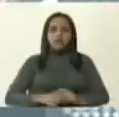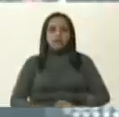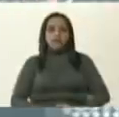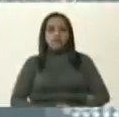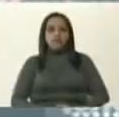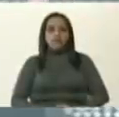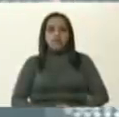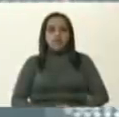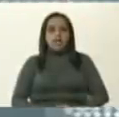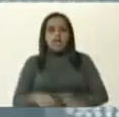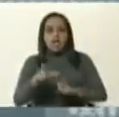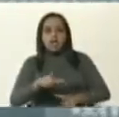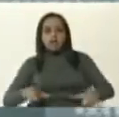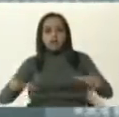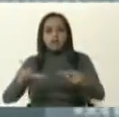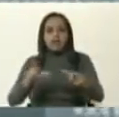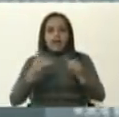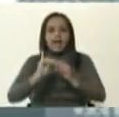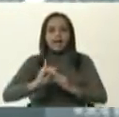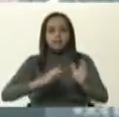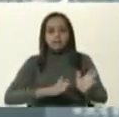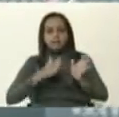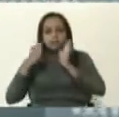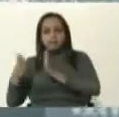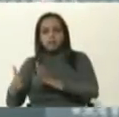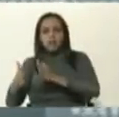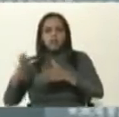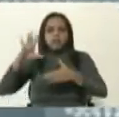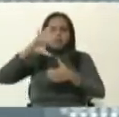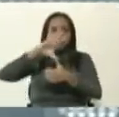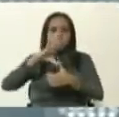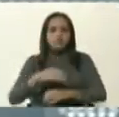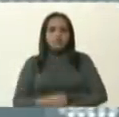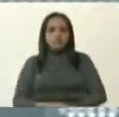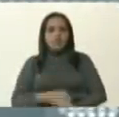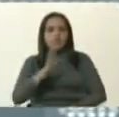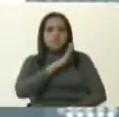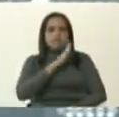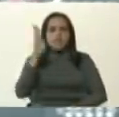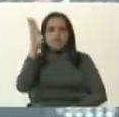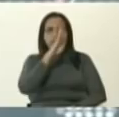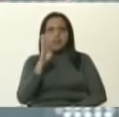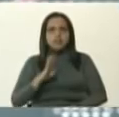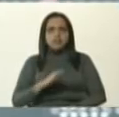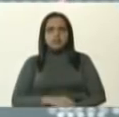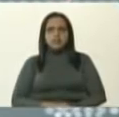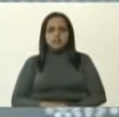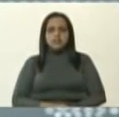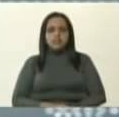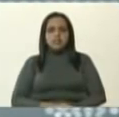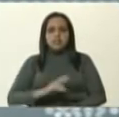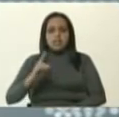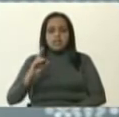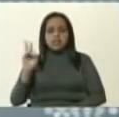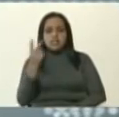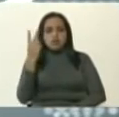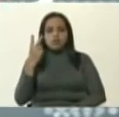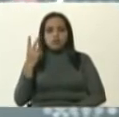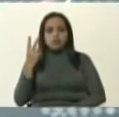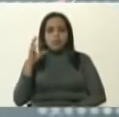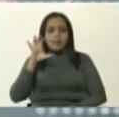bicentro de la pandemia que se ha trasladado a Sudamérica mantiene a Brasil en el segundo caso con más de medio,